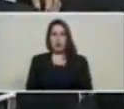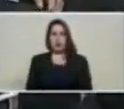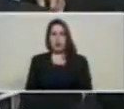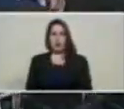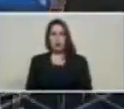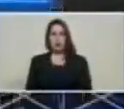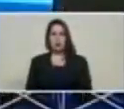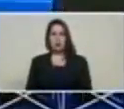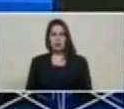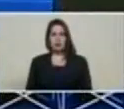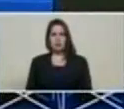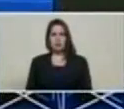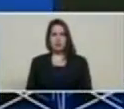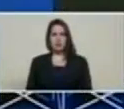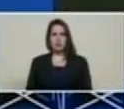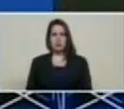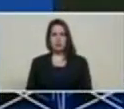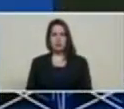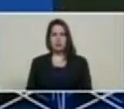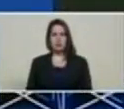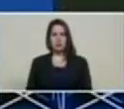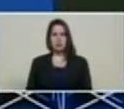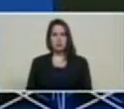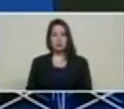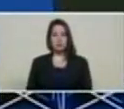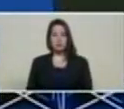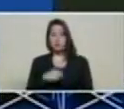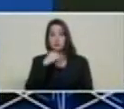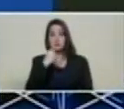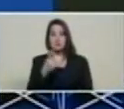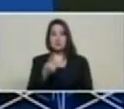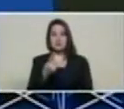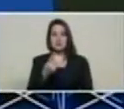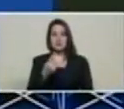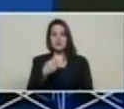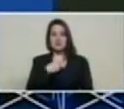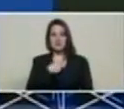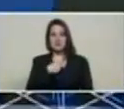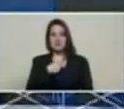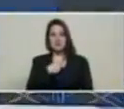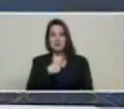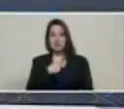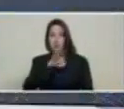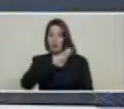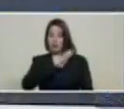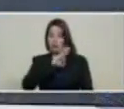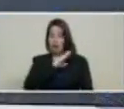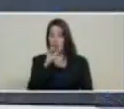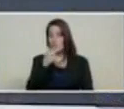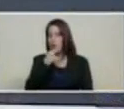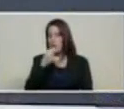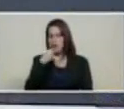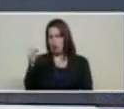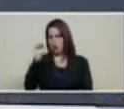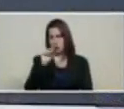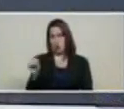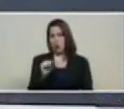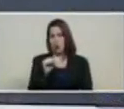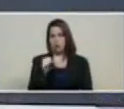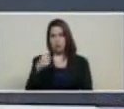Quiere decir que yo en Bolívares Soberano, accedo a la tesorería de petro